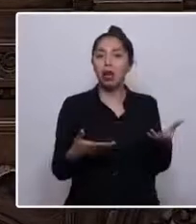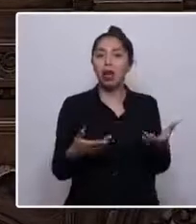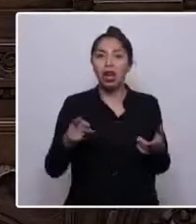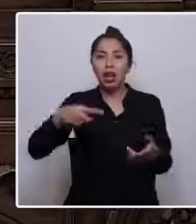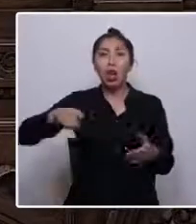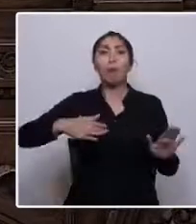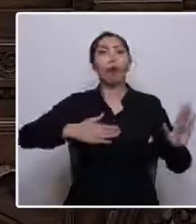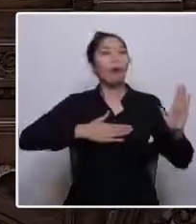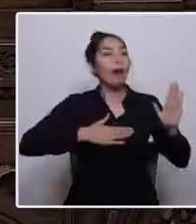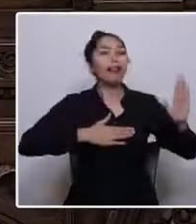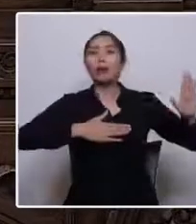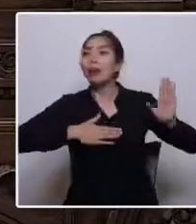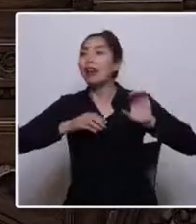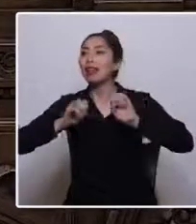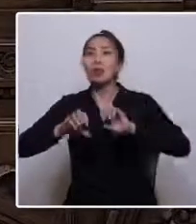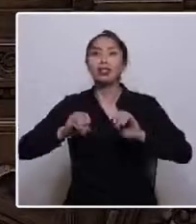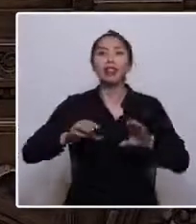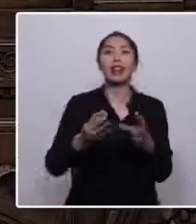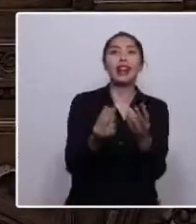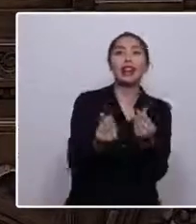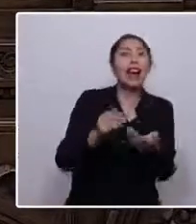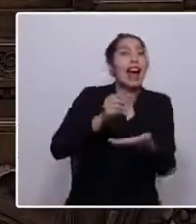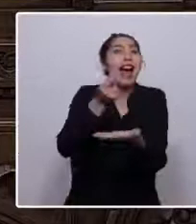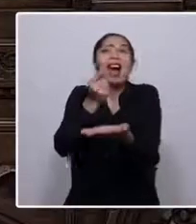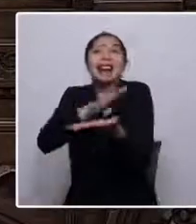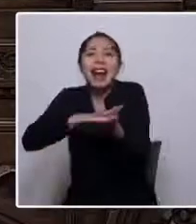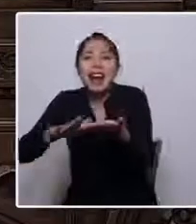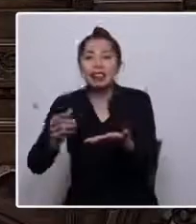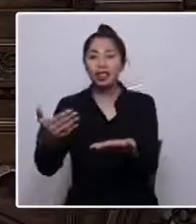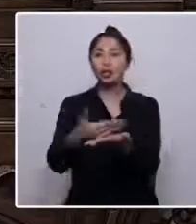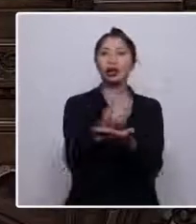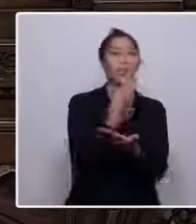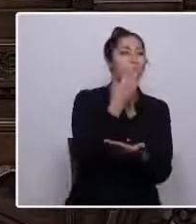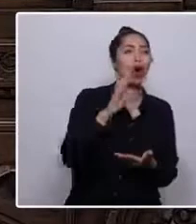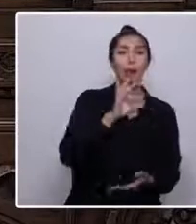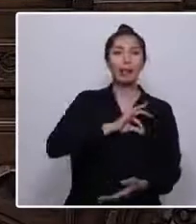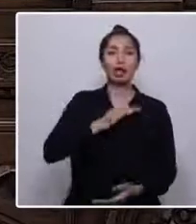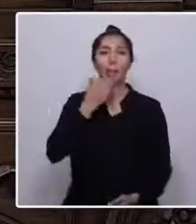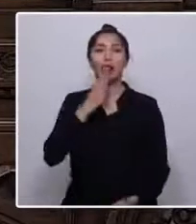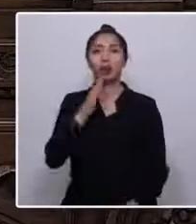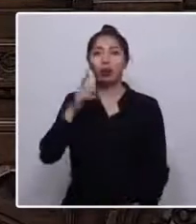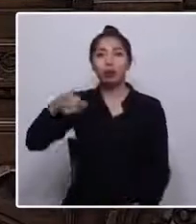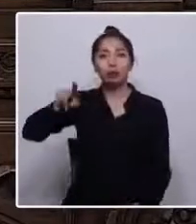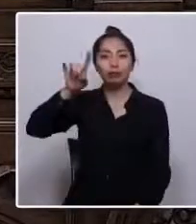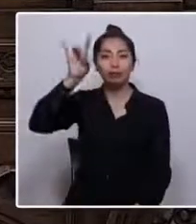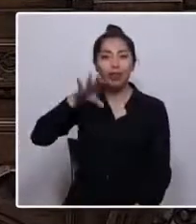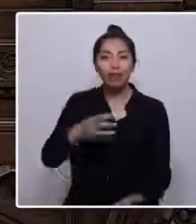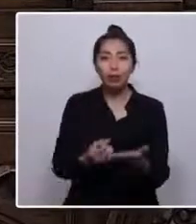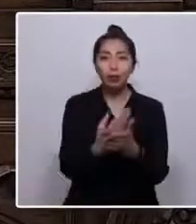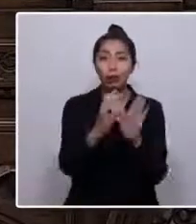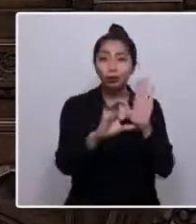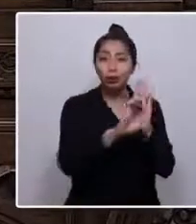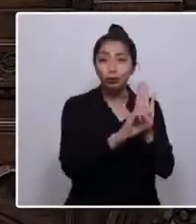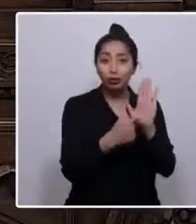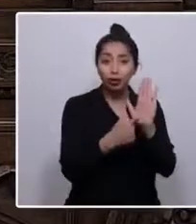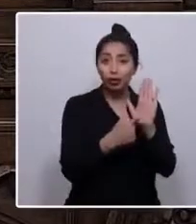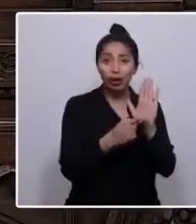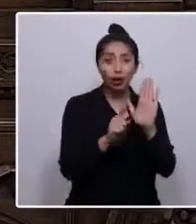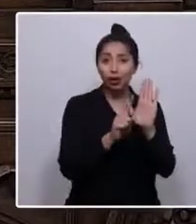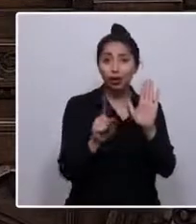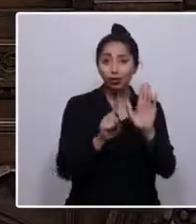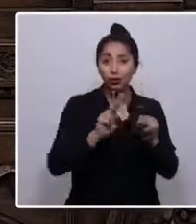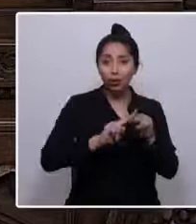de calidad, gratuita, mejores sueldos, mejores pensiones, cuando saben perfectamente que una nueva Constitución no va a solucionar eso.